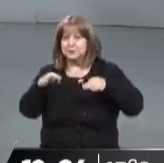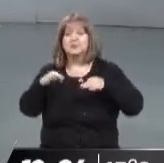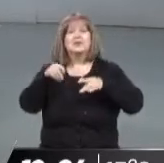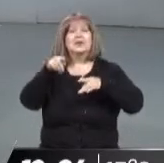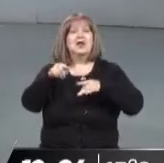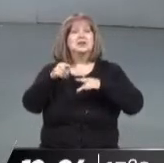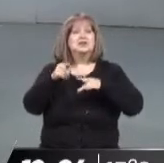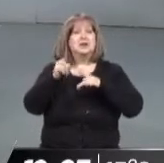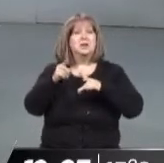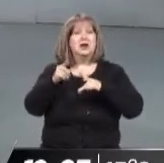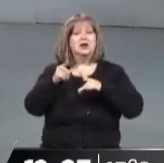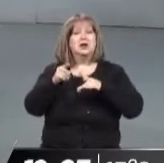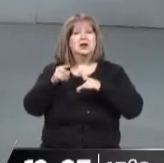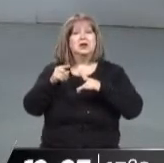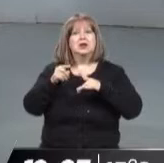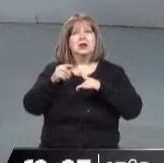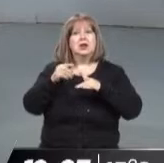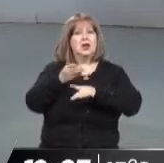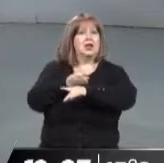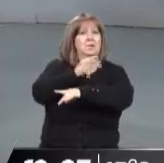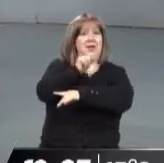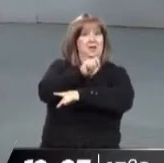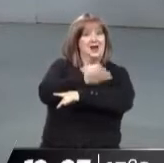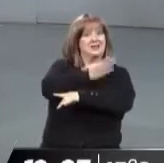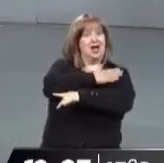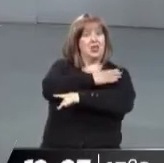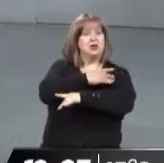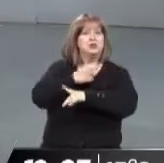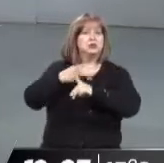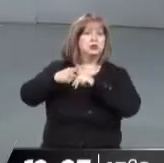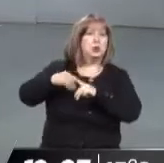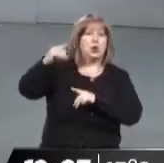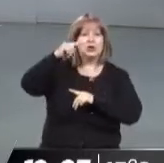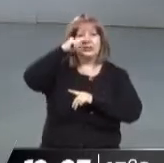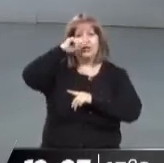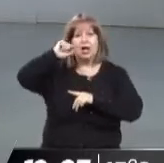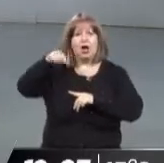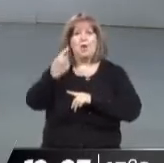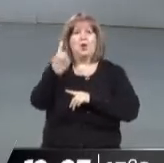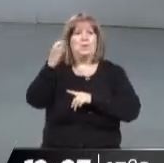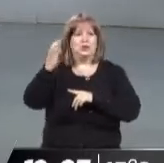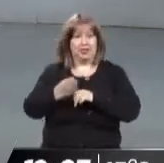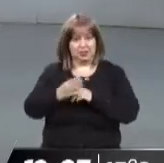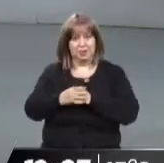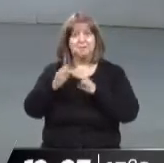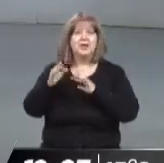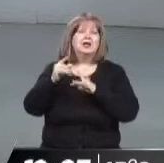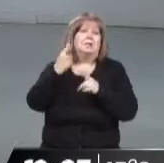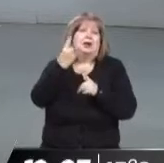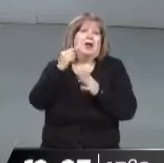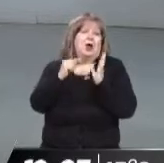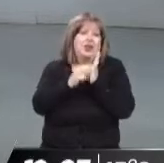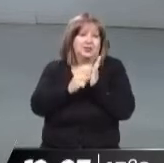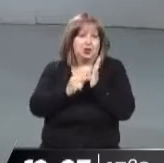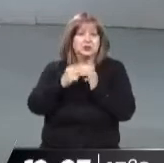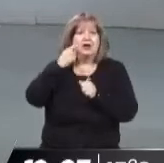fue el incremento también que tuvo con la canasta básica total del mes anterior? El 7,1%. Exactamente. Bueno, estos son los primeros datos entonces